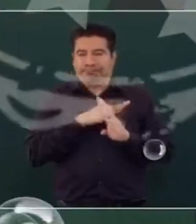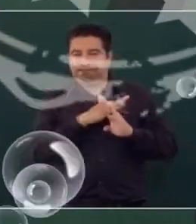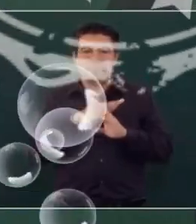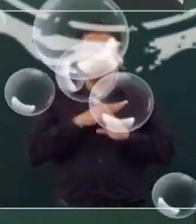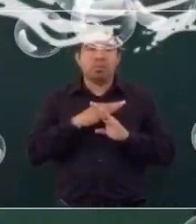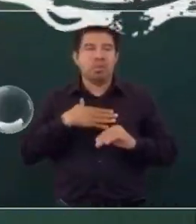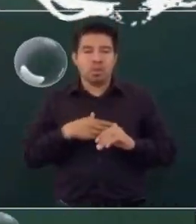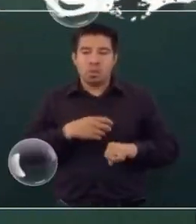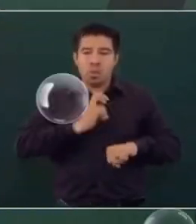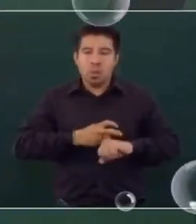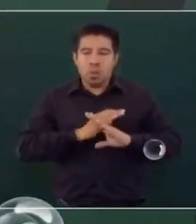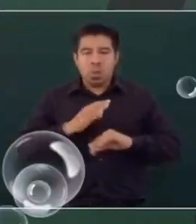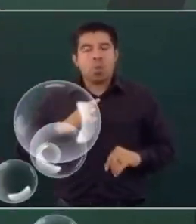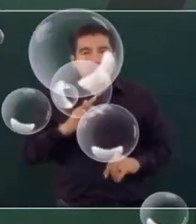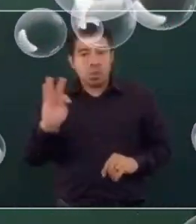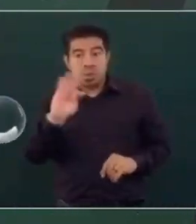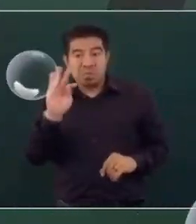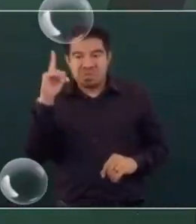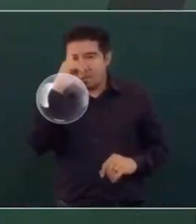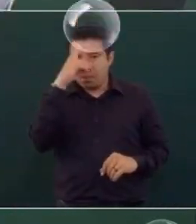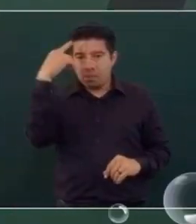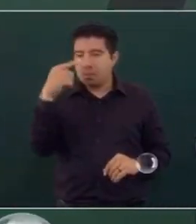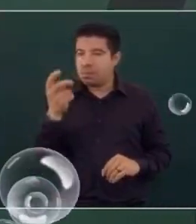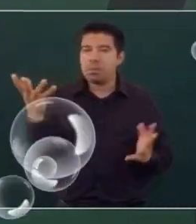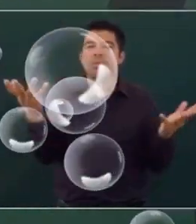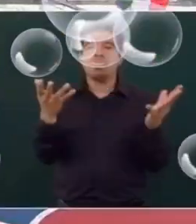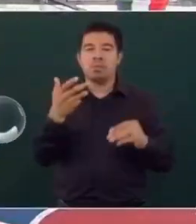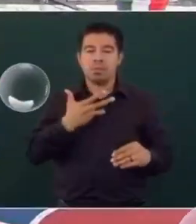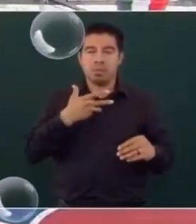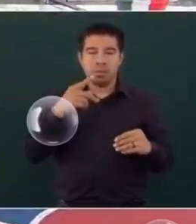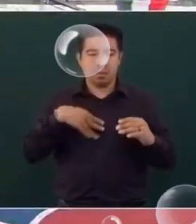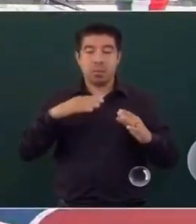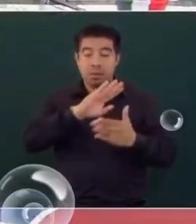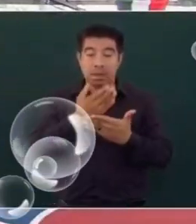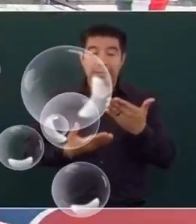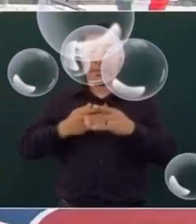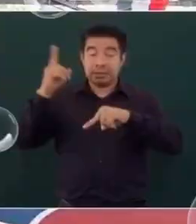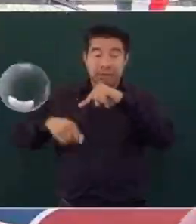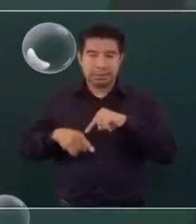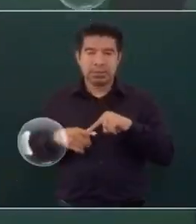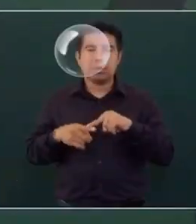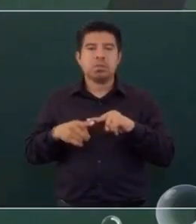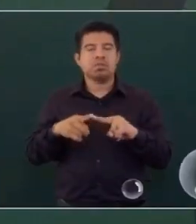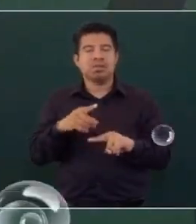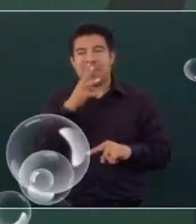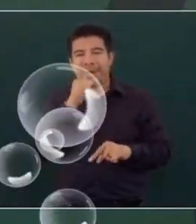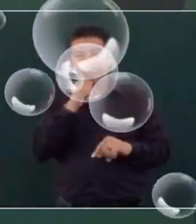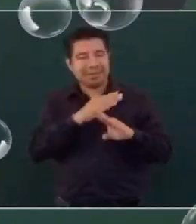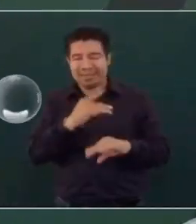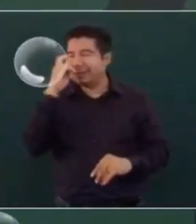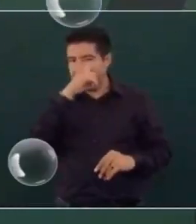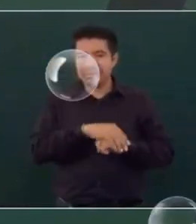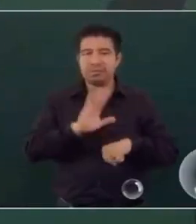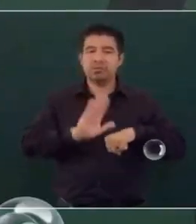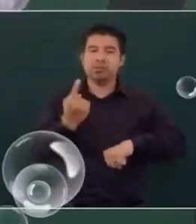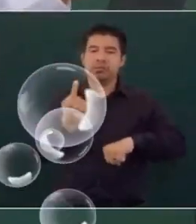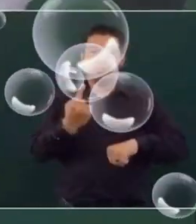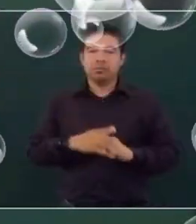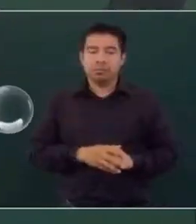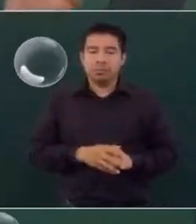Va a ser muy difícil que le den marcha atrás a los programas de bienestar porque están